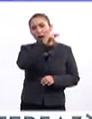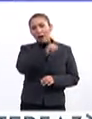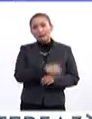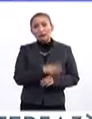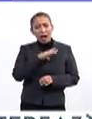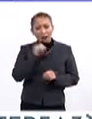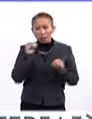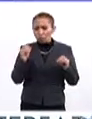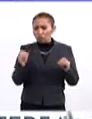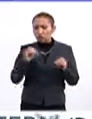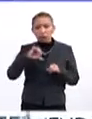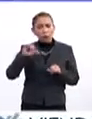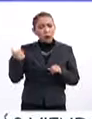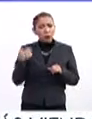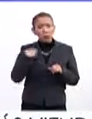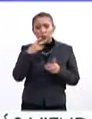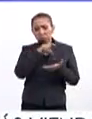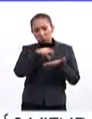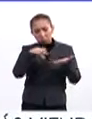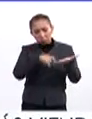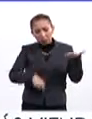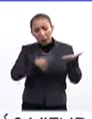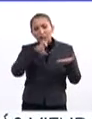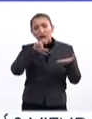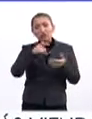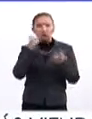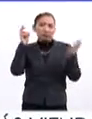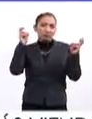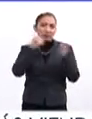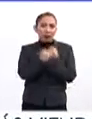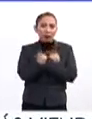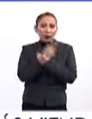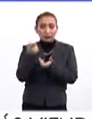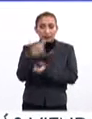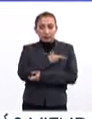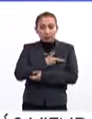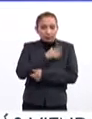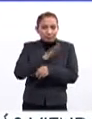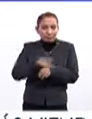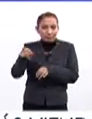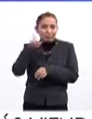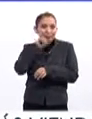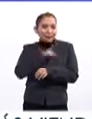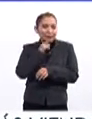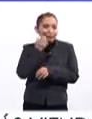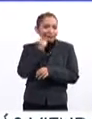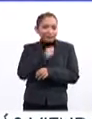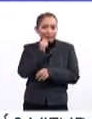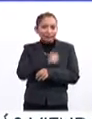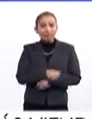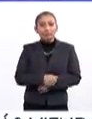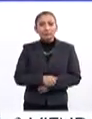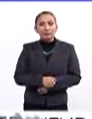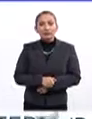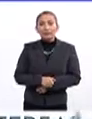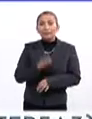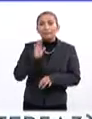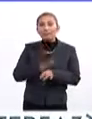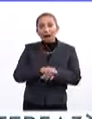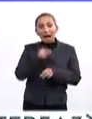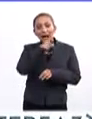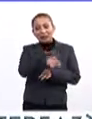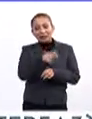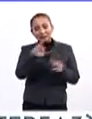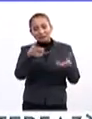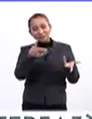Sí, hay muchos, digo, hay otros versos que tienen que ver con el amor, que es otra de las pasiones de todos los tiempos, en donde más allá